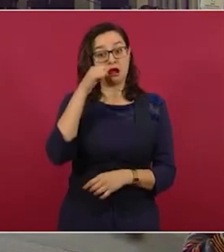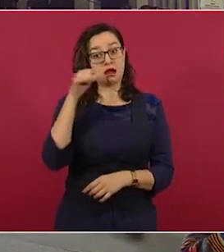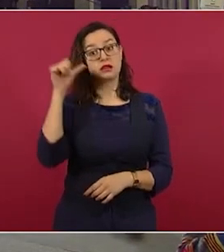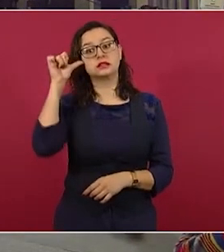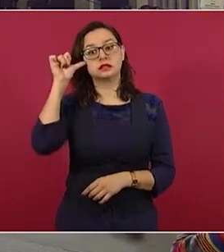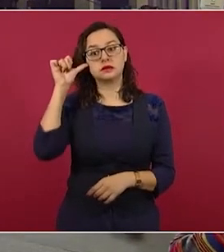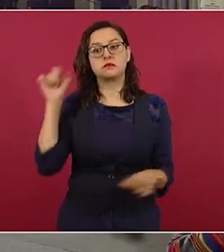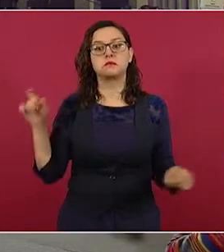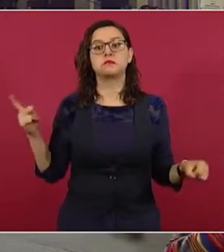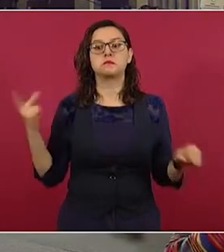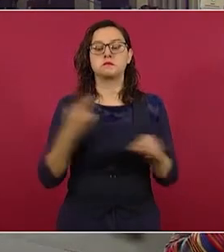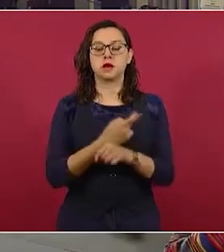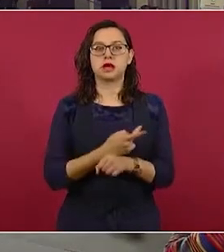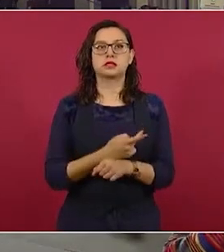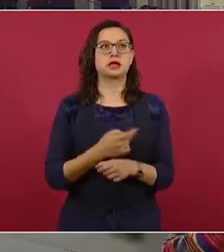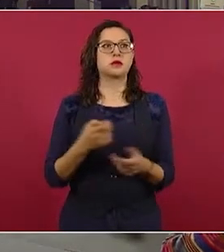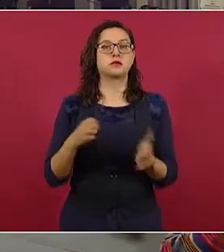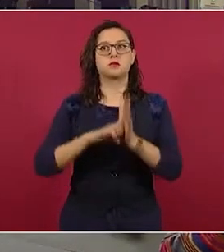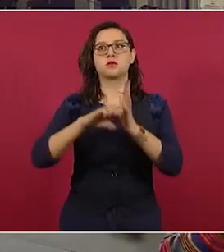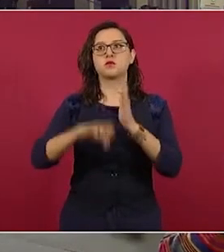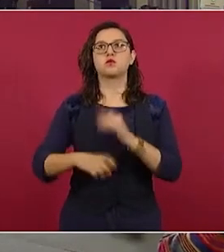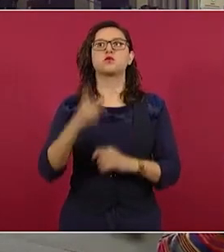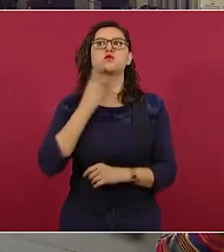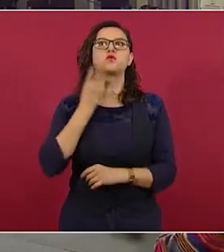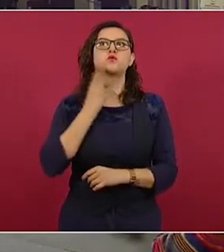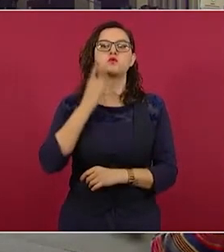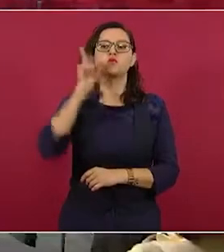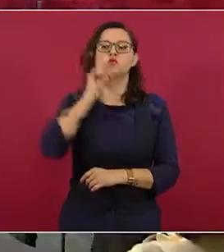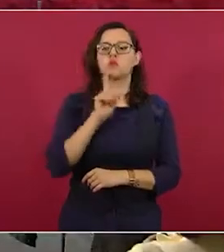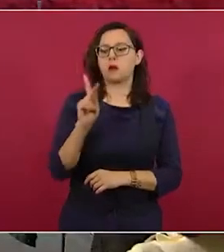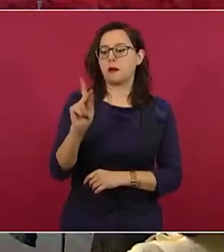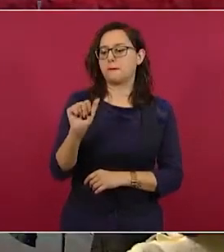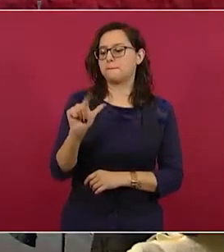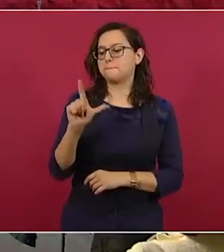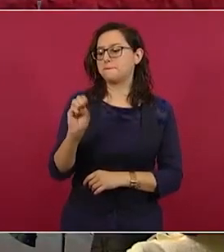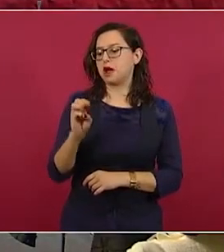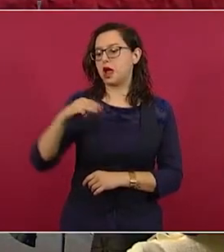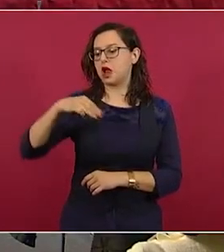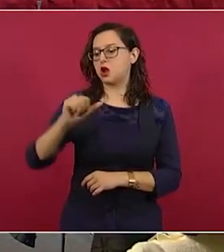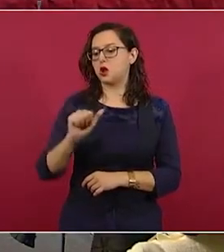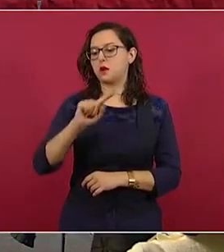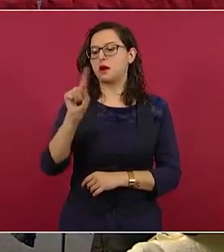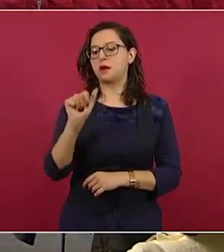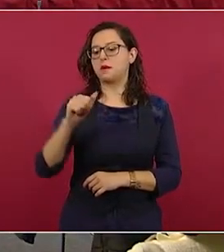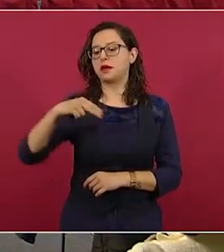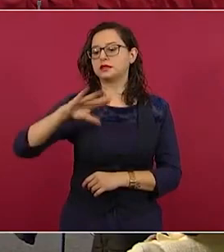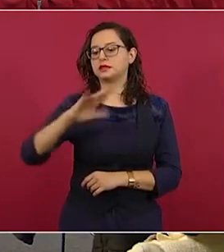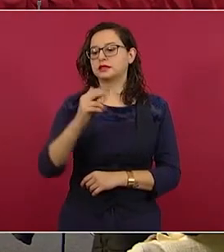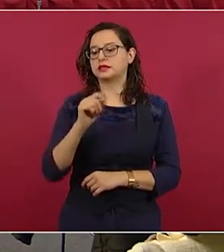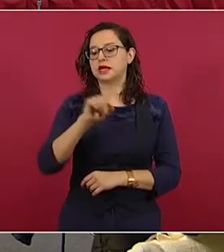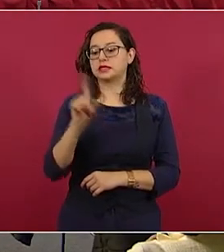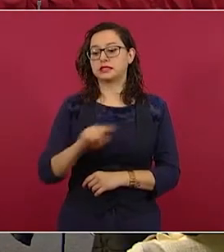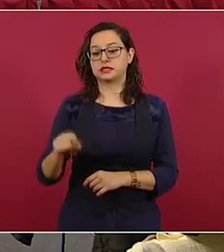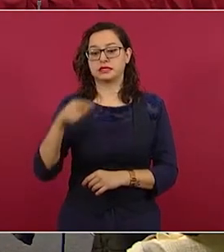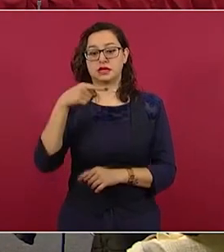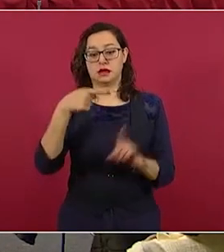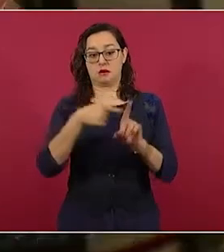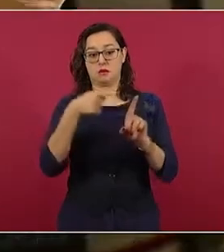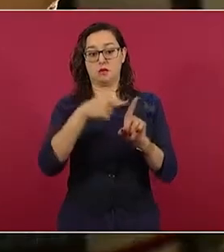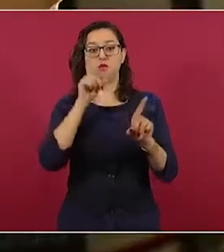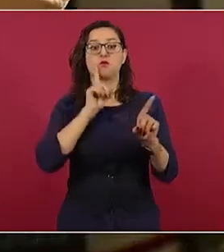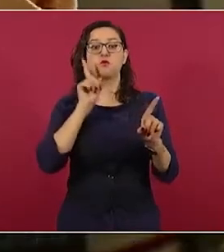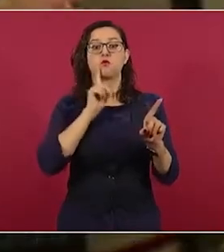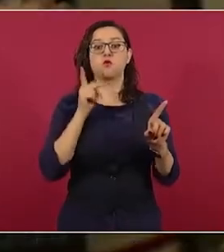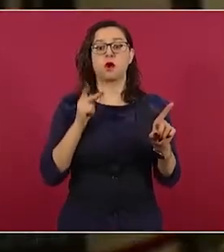de oposición, por ejemplo, la diputada Paloma Sánchez del PRI salió al